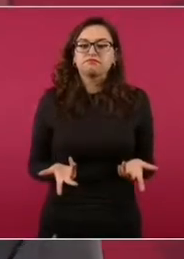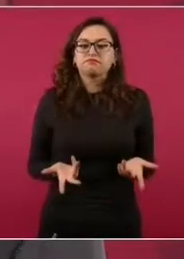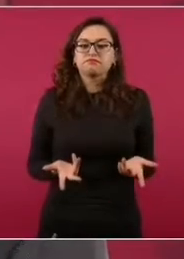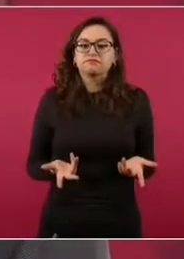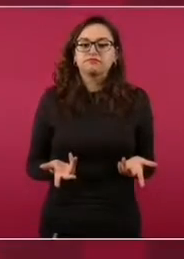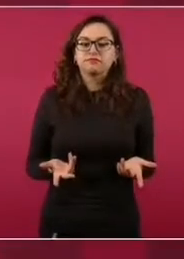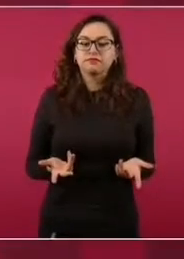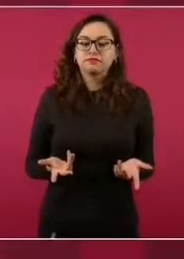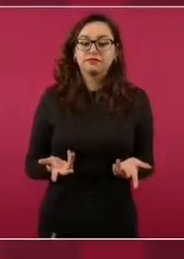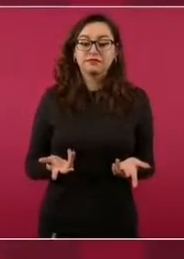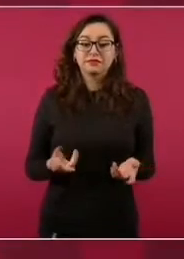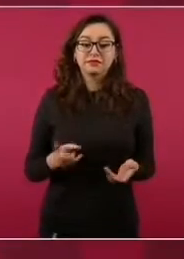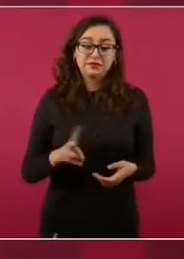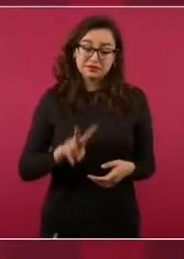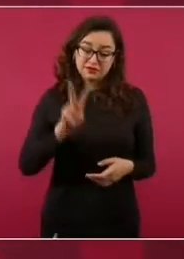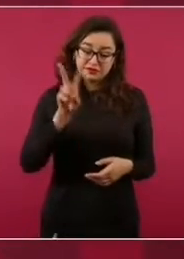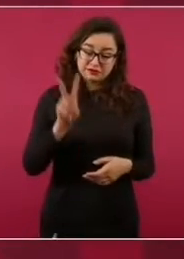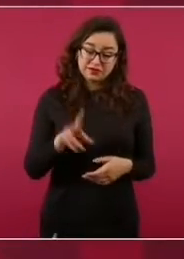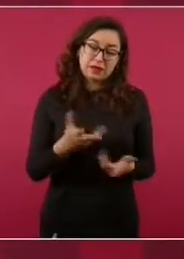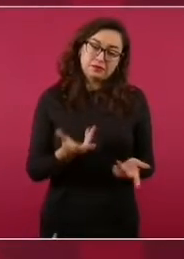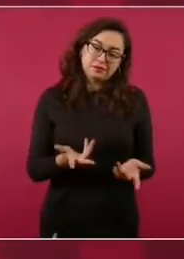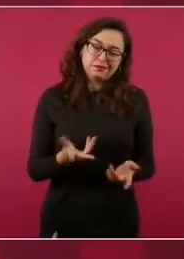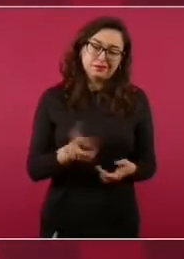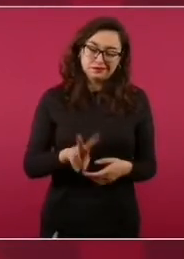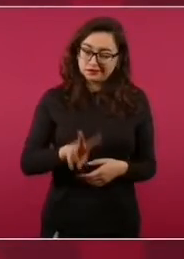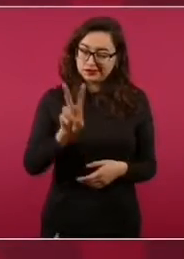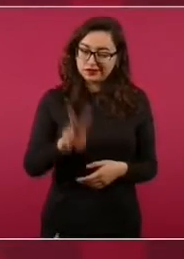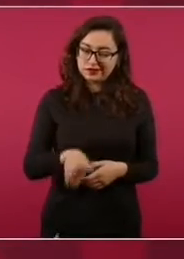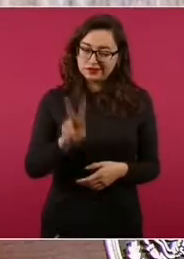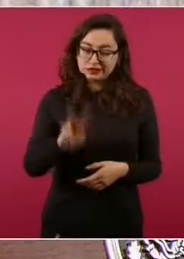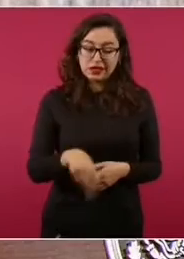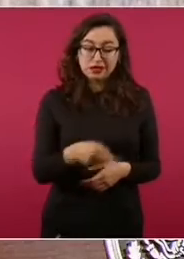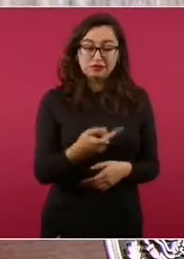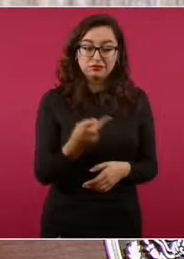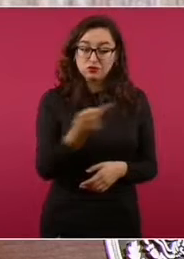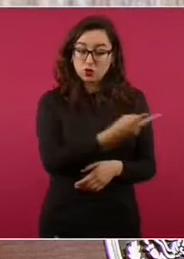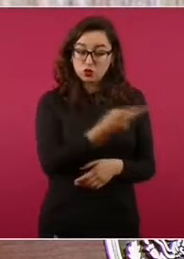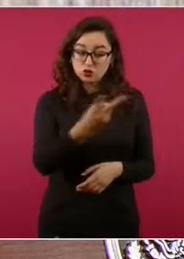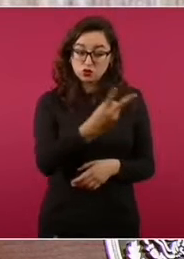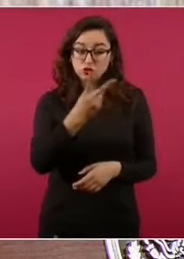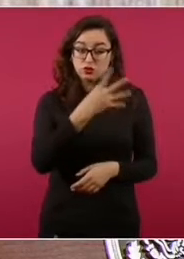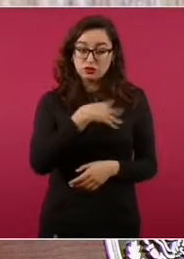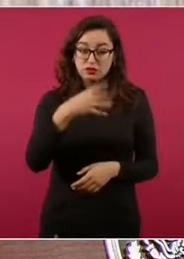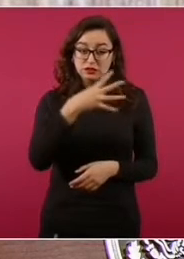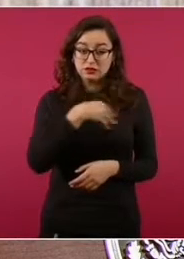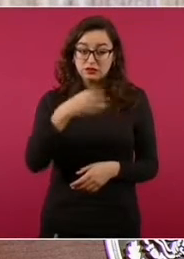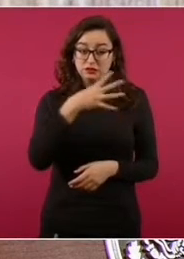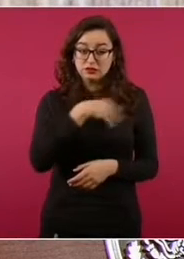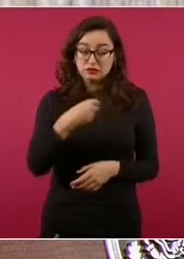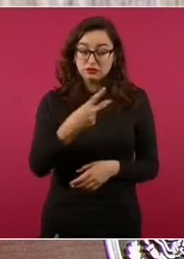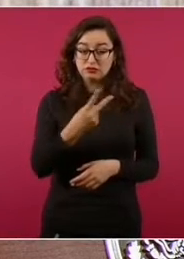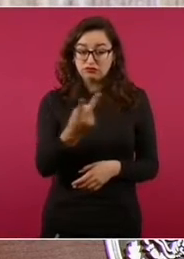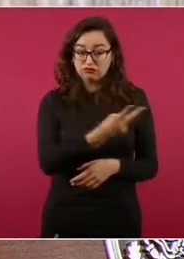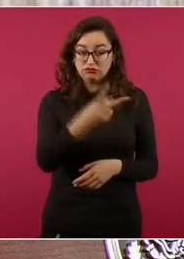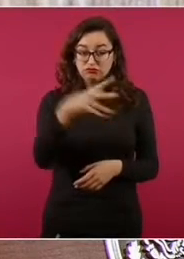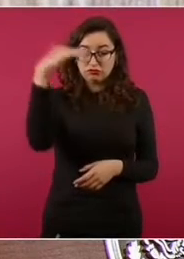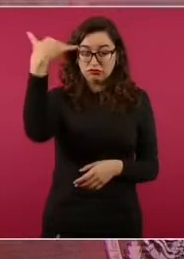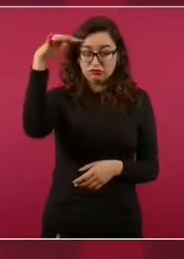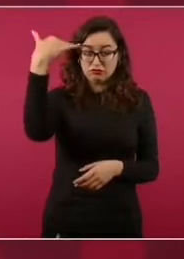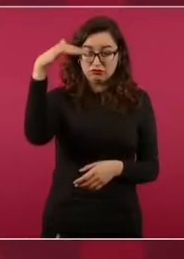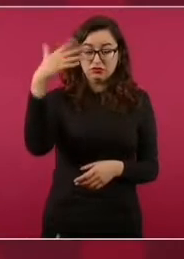pero ellos padecieron de acoso, sobre todo los grandes,